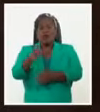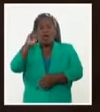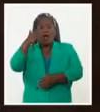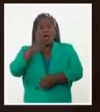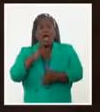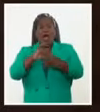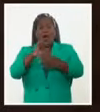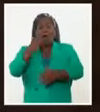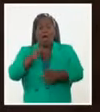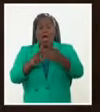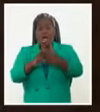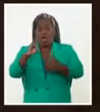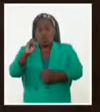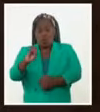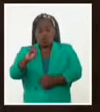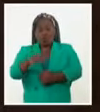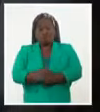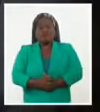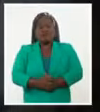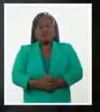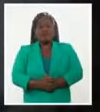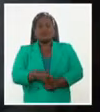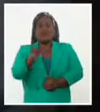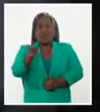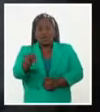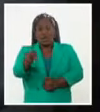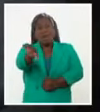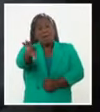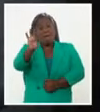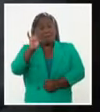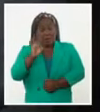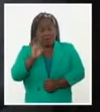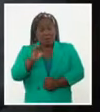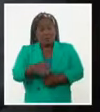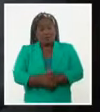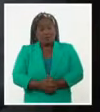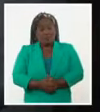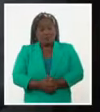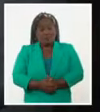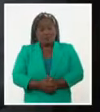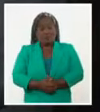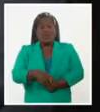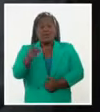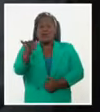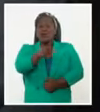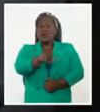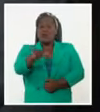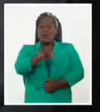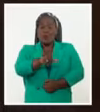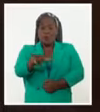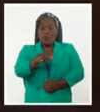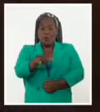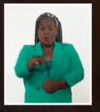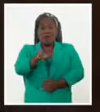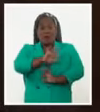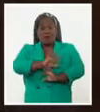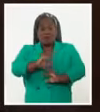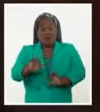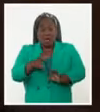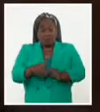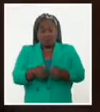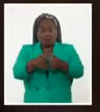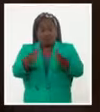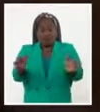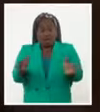dirige el maestro Alberto Lescai. Lo invitamos a usted y de ese modo dejamos develada a la vista